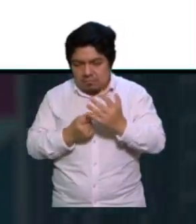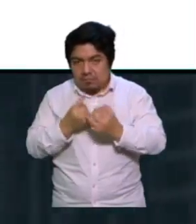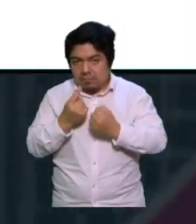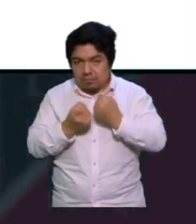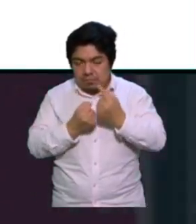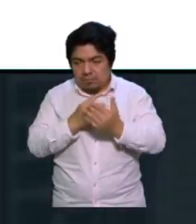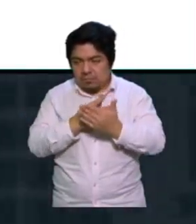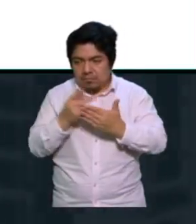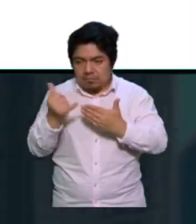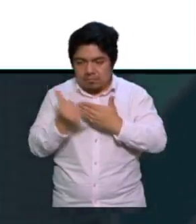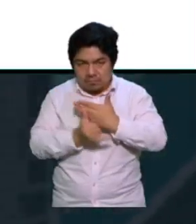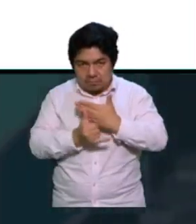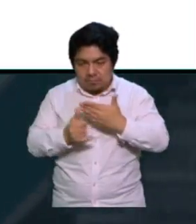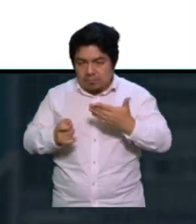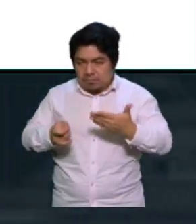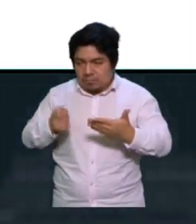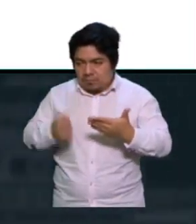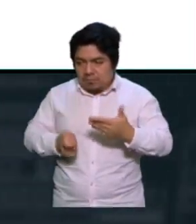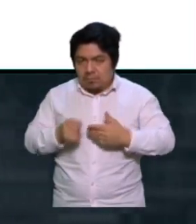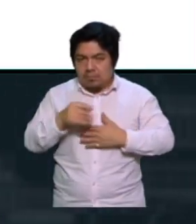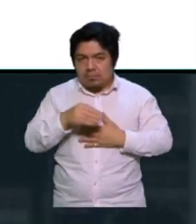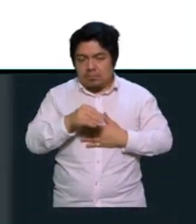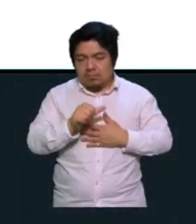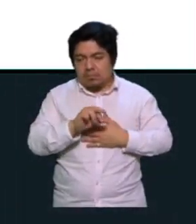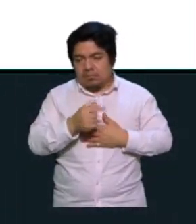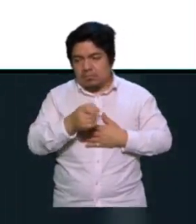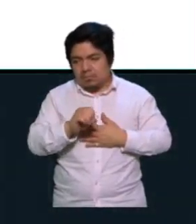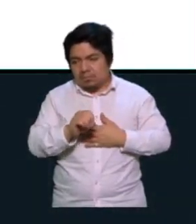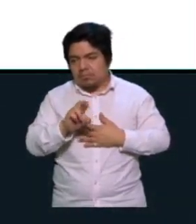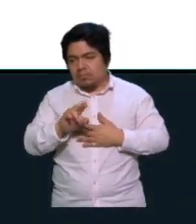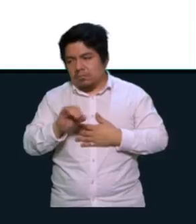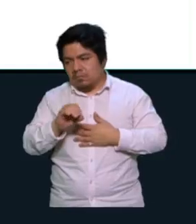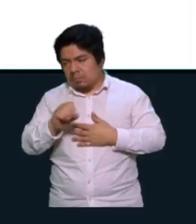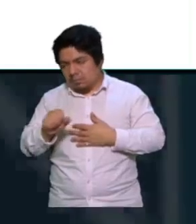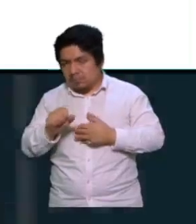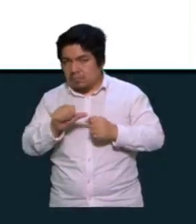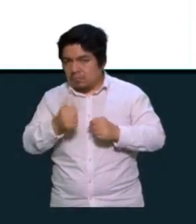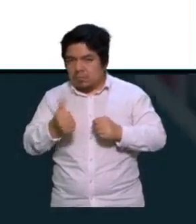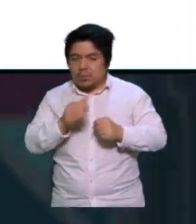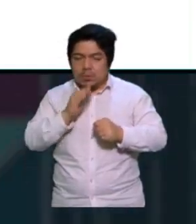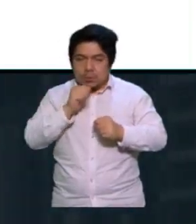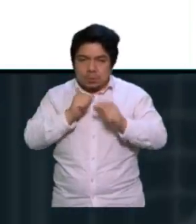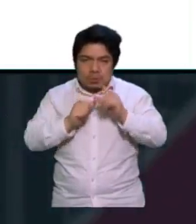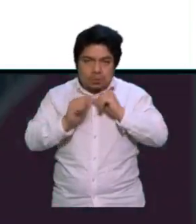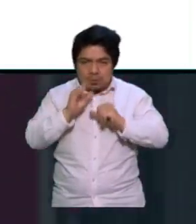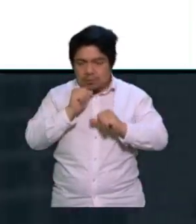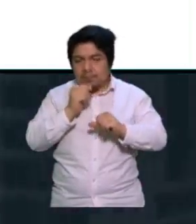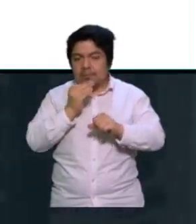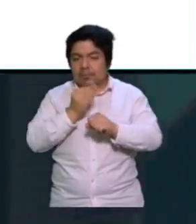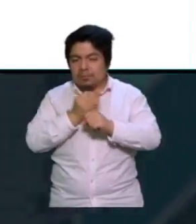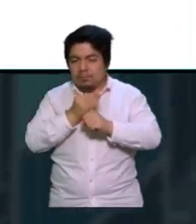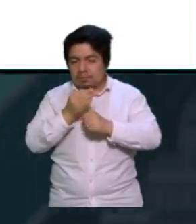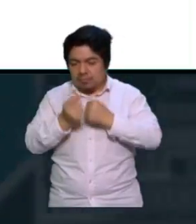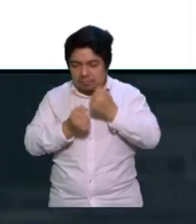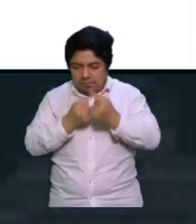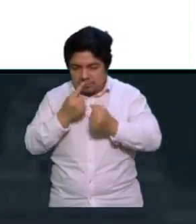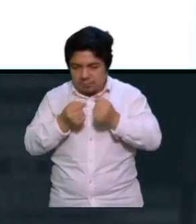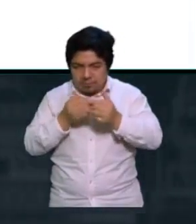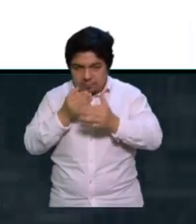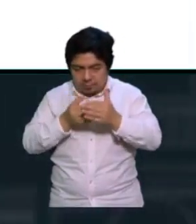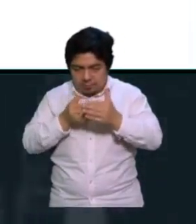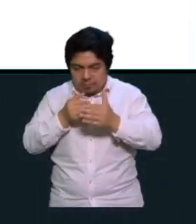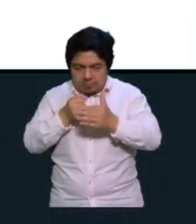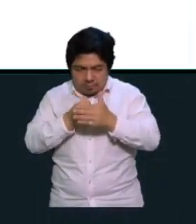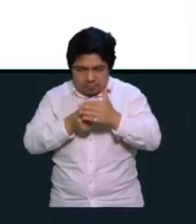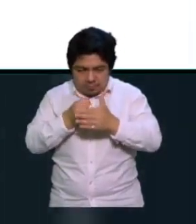proyectos de sentencia de Margarita Ríos Farhat. No puedes entrar a los otros, se están luchando para que puedas entrar a los otros, pero